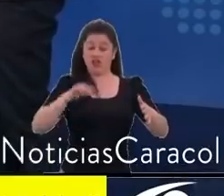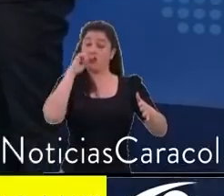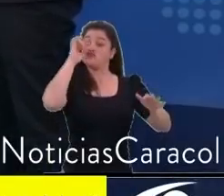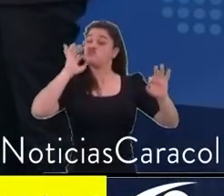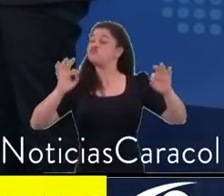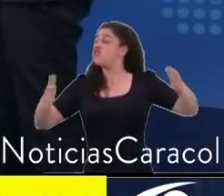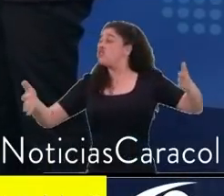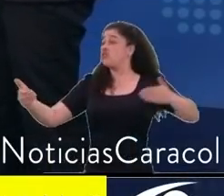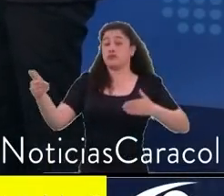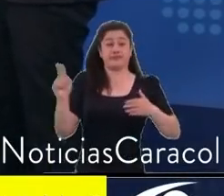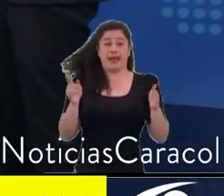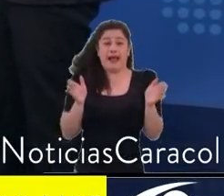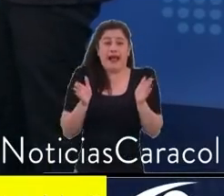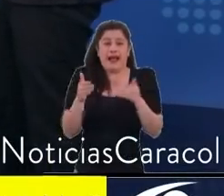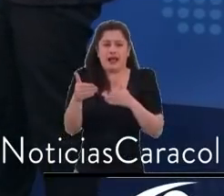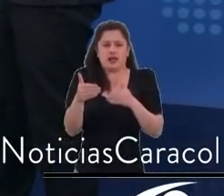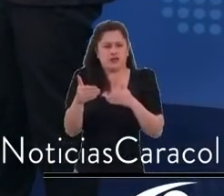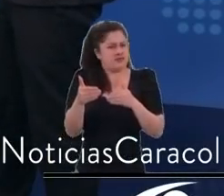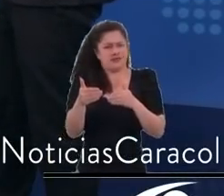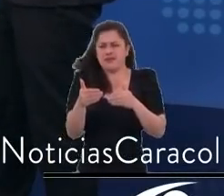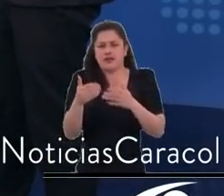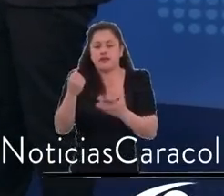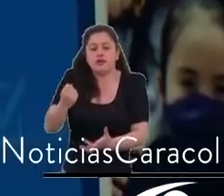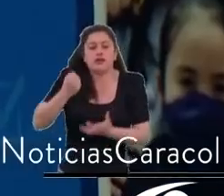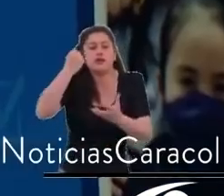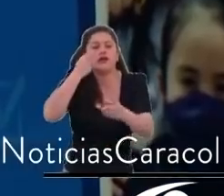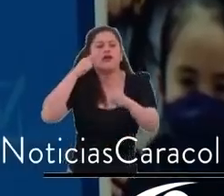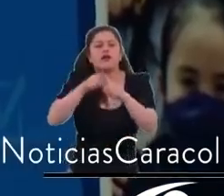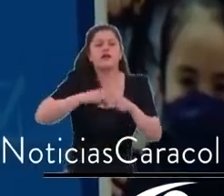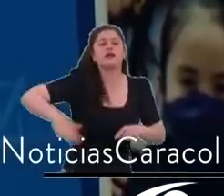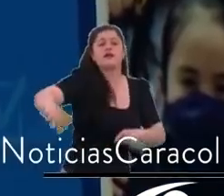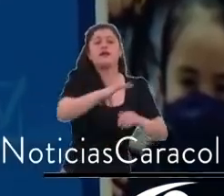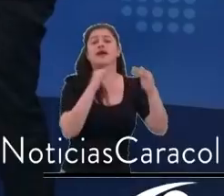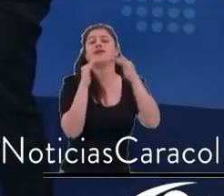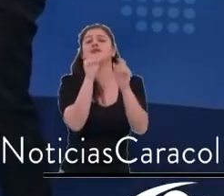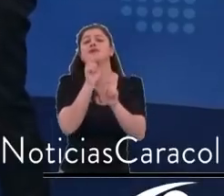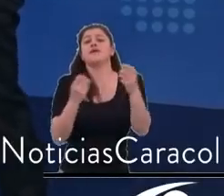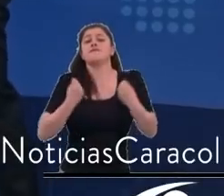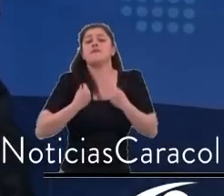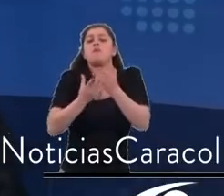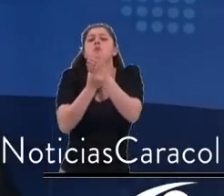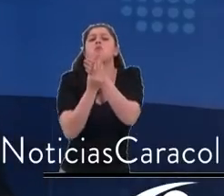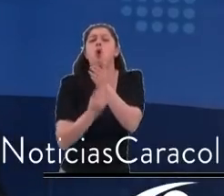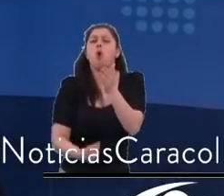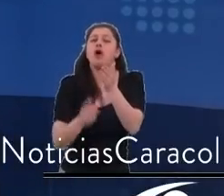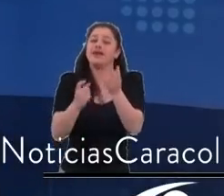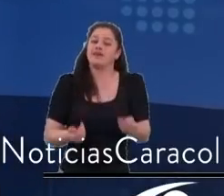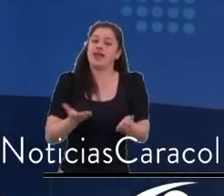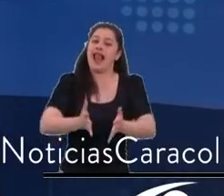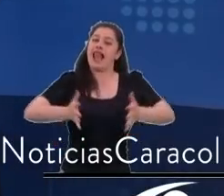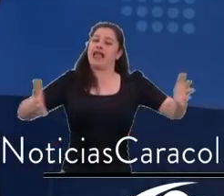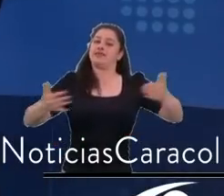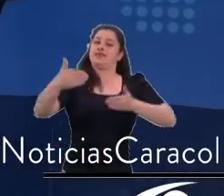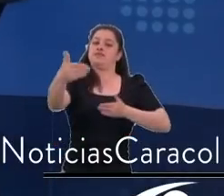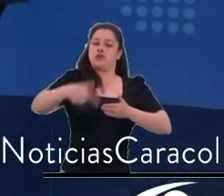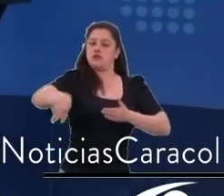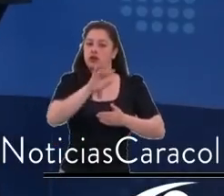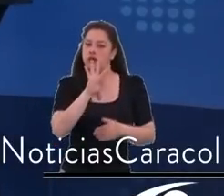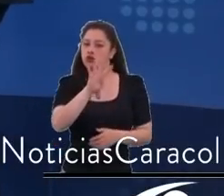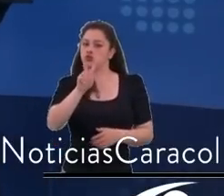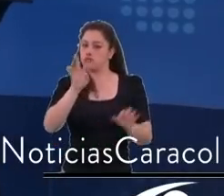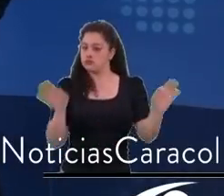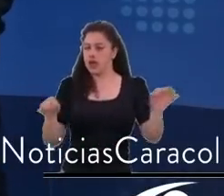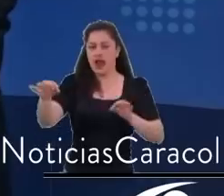no para los yuppies. Y segundo, plantearle ahí este punto. es de por lo menos 42 metros cuadrados. Los constructores como Camacol y demás dicen que esto